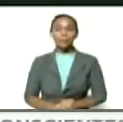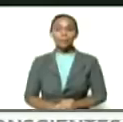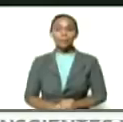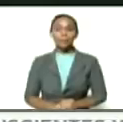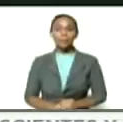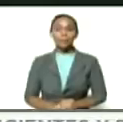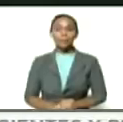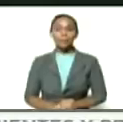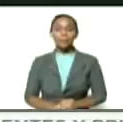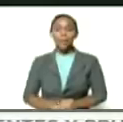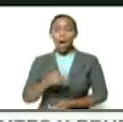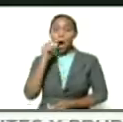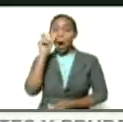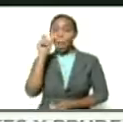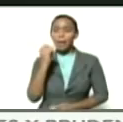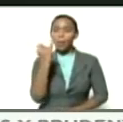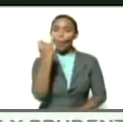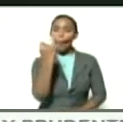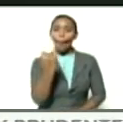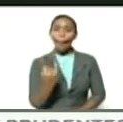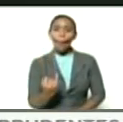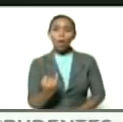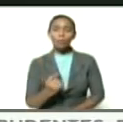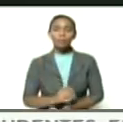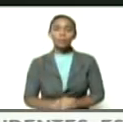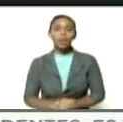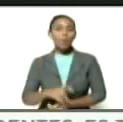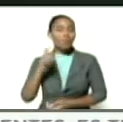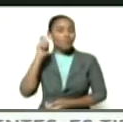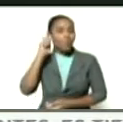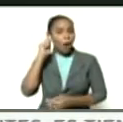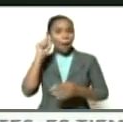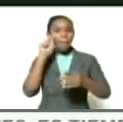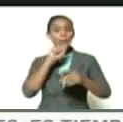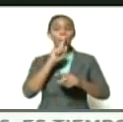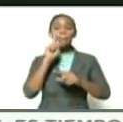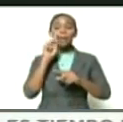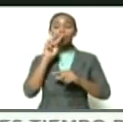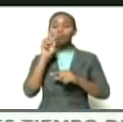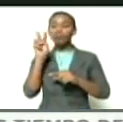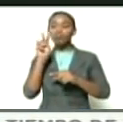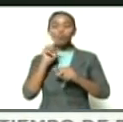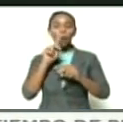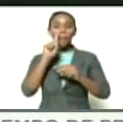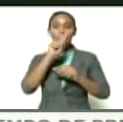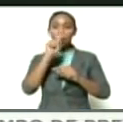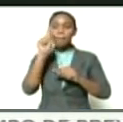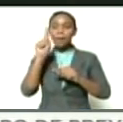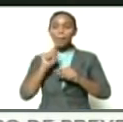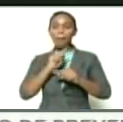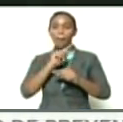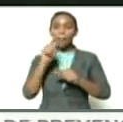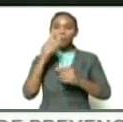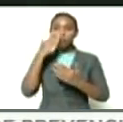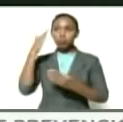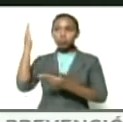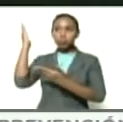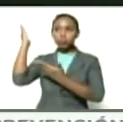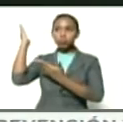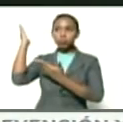Richard Delgado Keila Salazar Dino Buffy Noelí Pocaterra